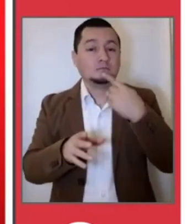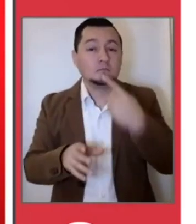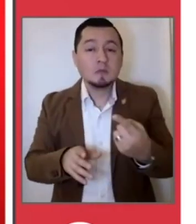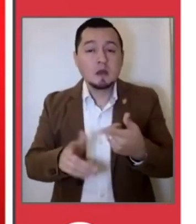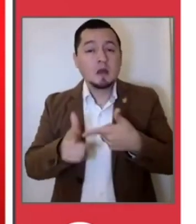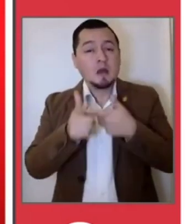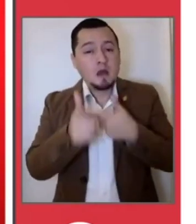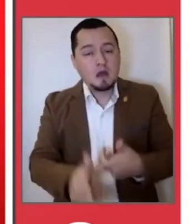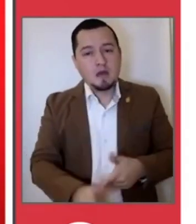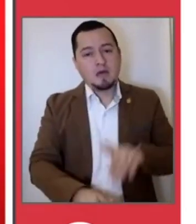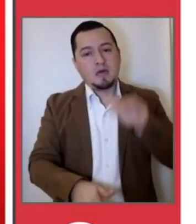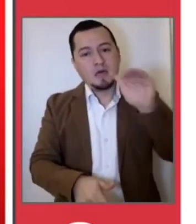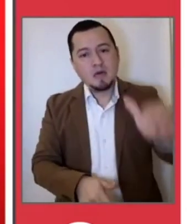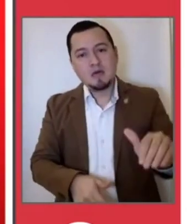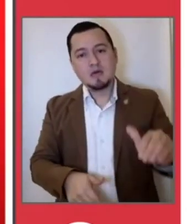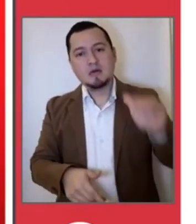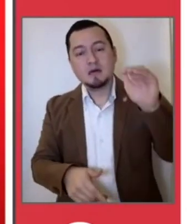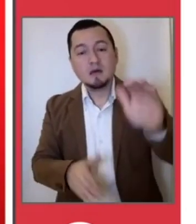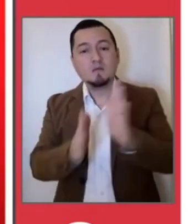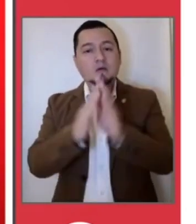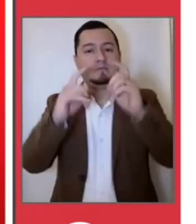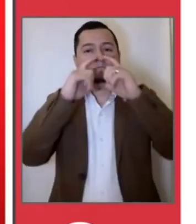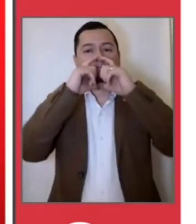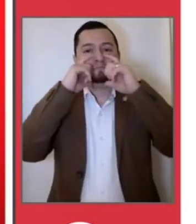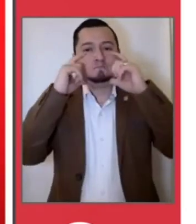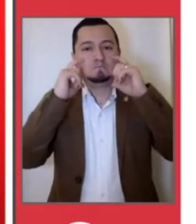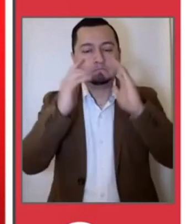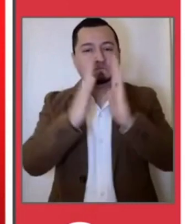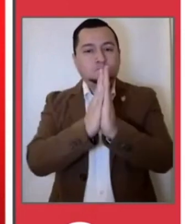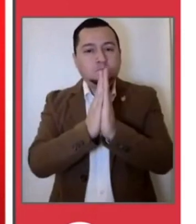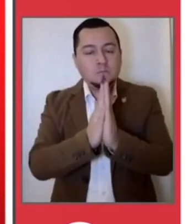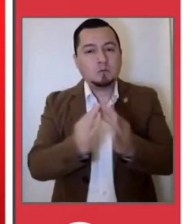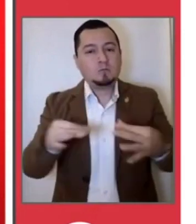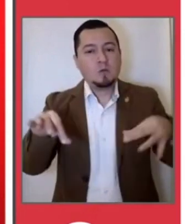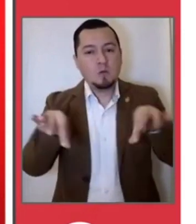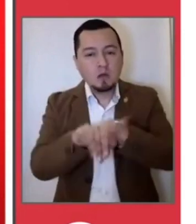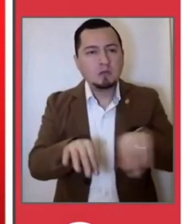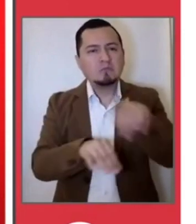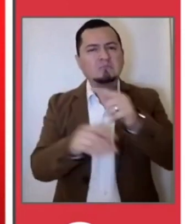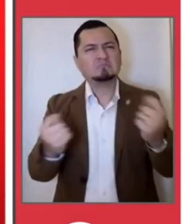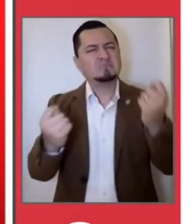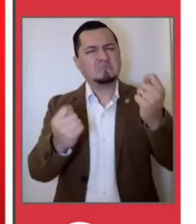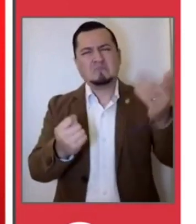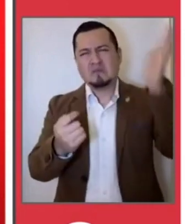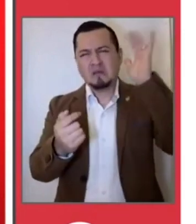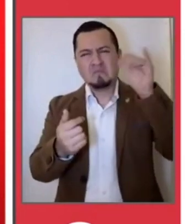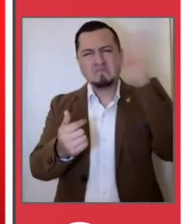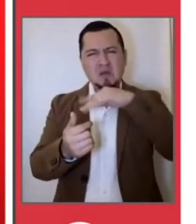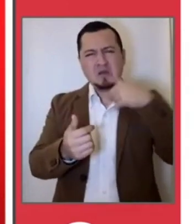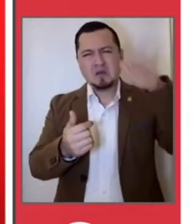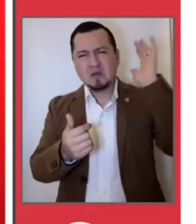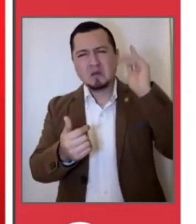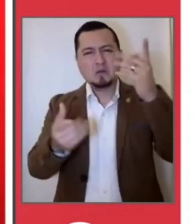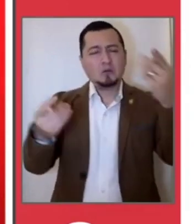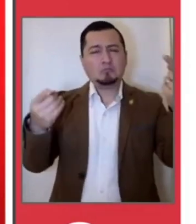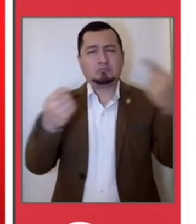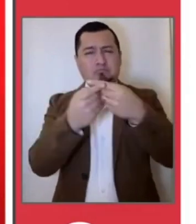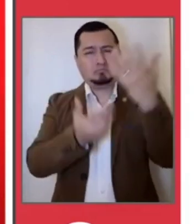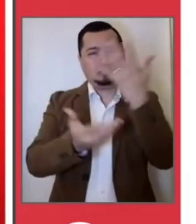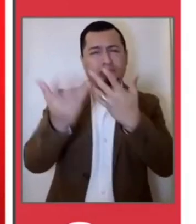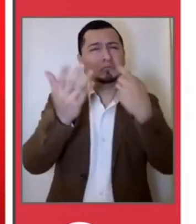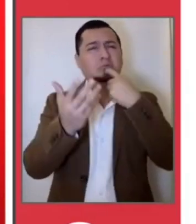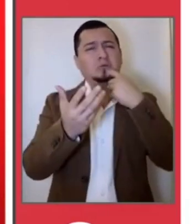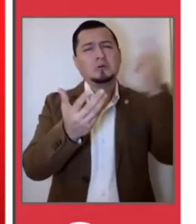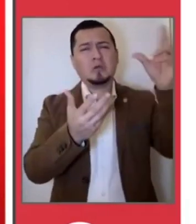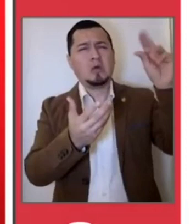cansancio. El uso adecuado de cubrebocas, la distancia entre personas, evitar lugares cerrados concurridos,